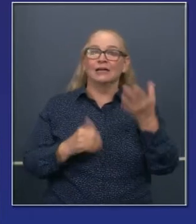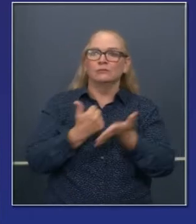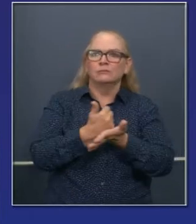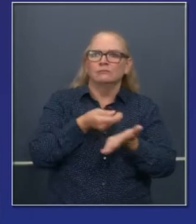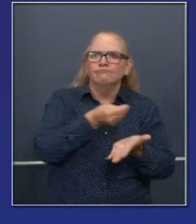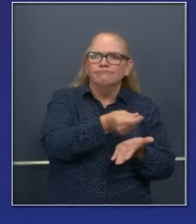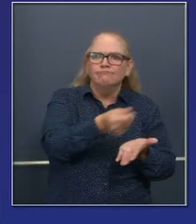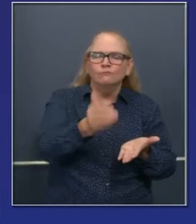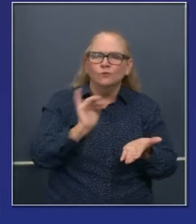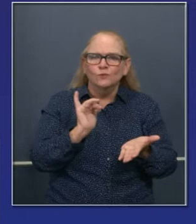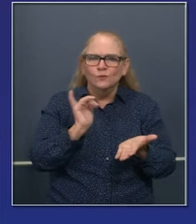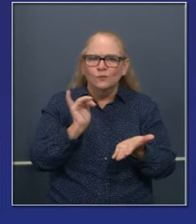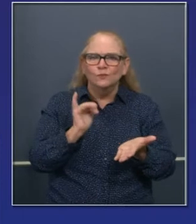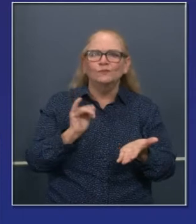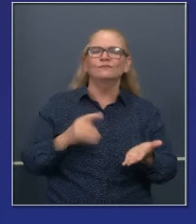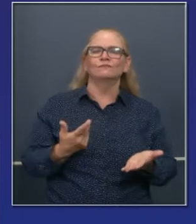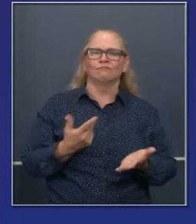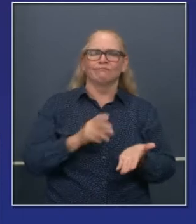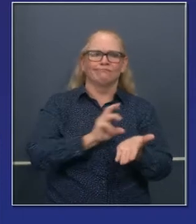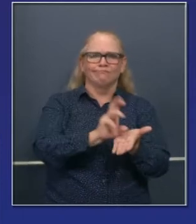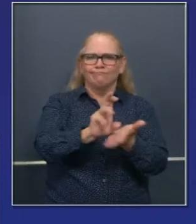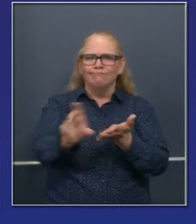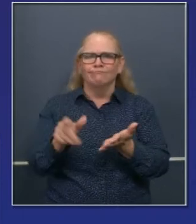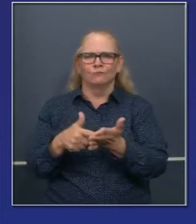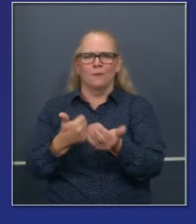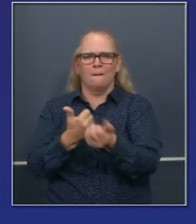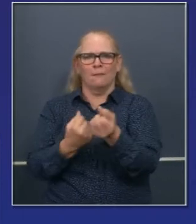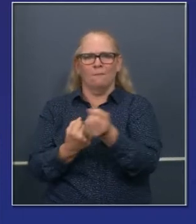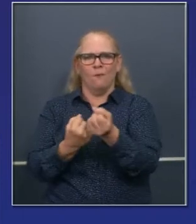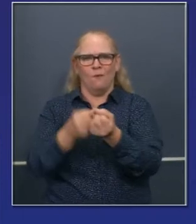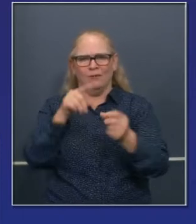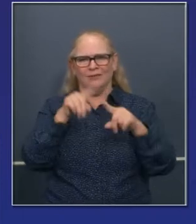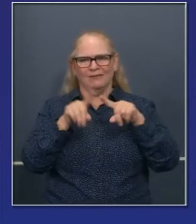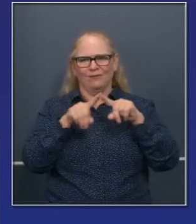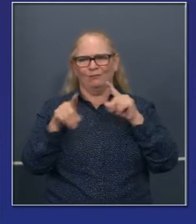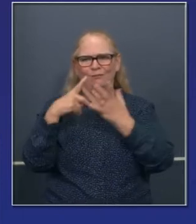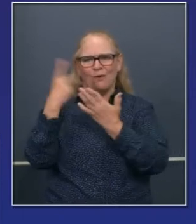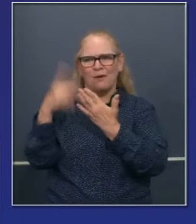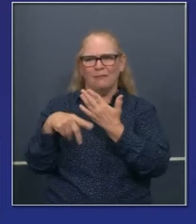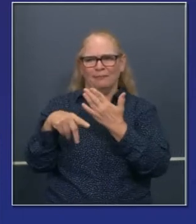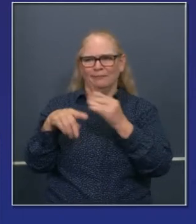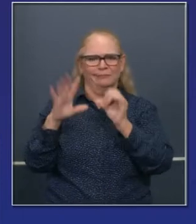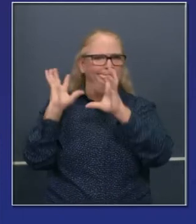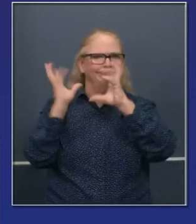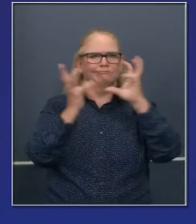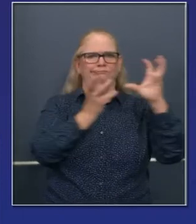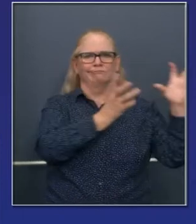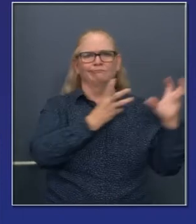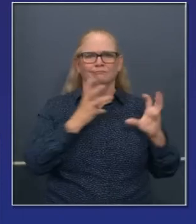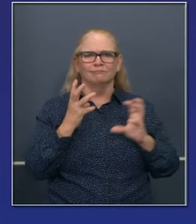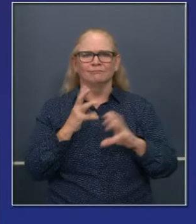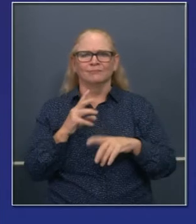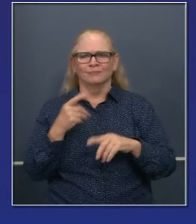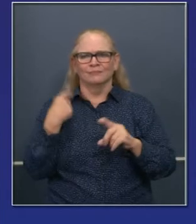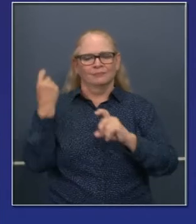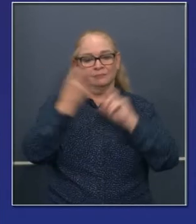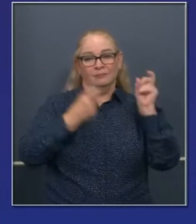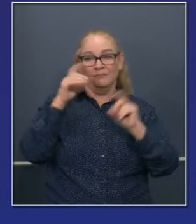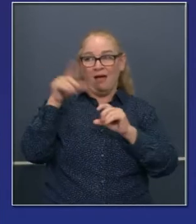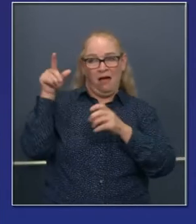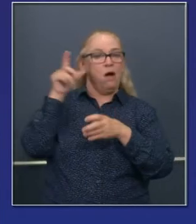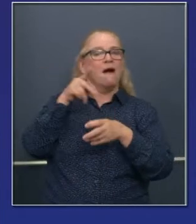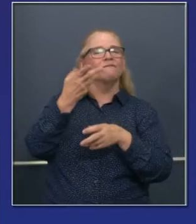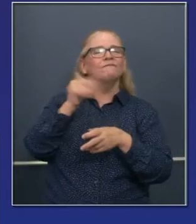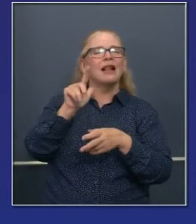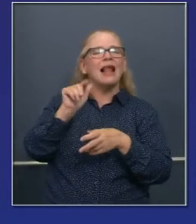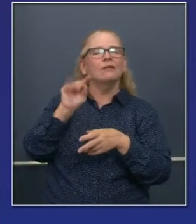de filantropía. También la fundación que ayuda a trabajadores que trabajan como enfermeros